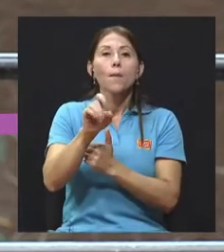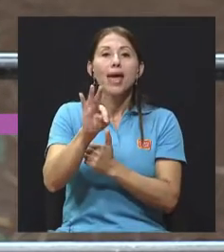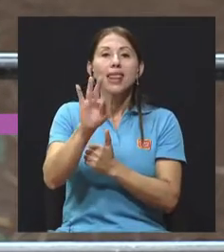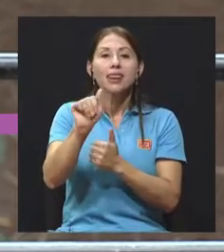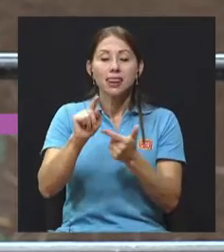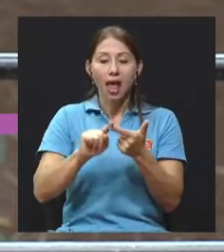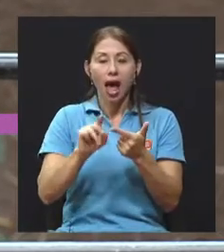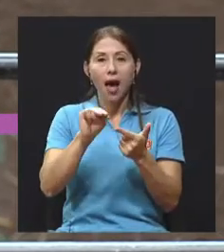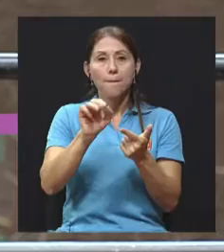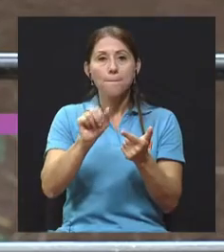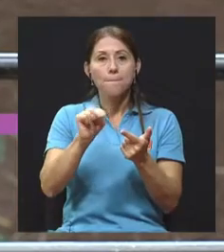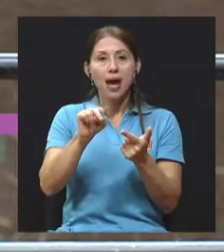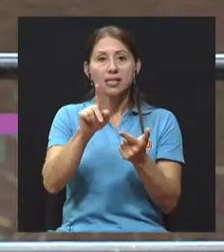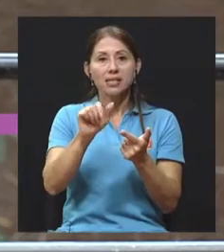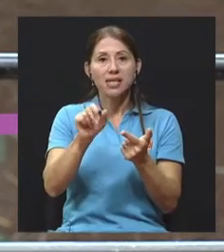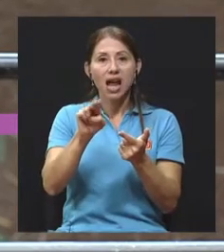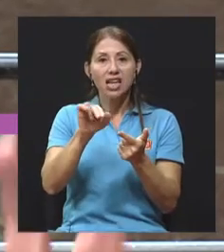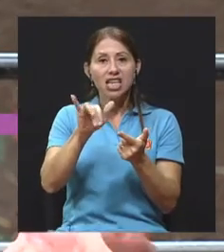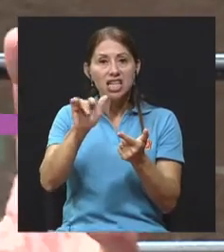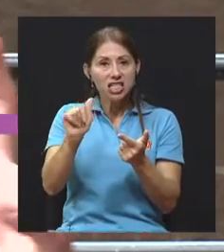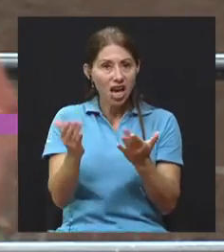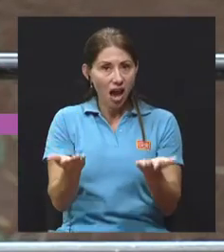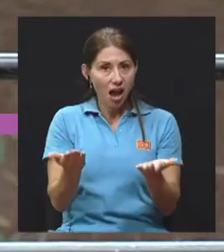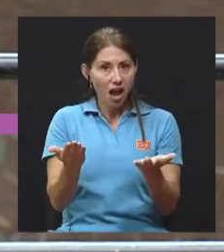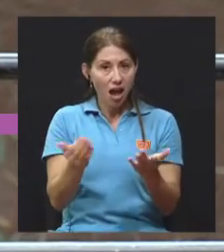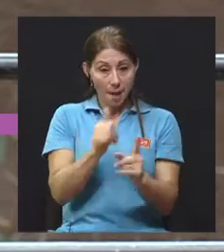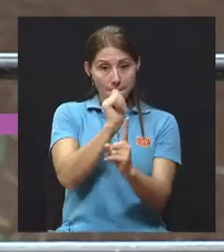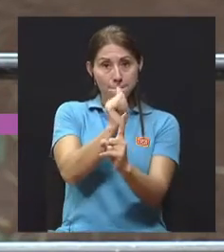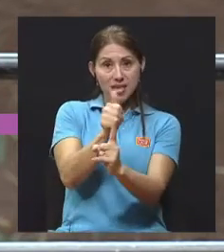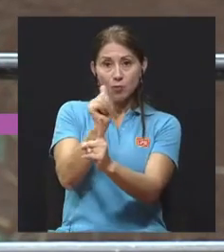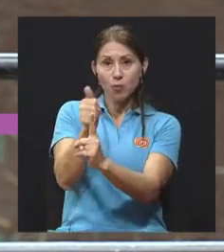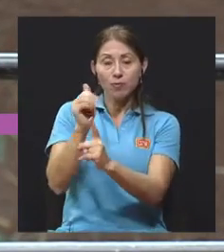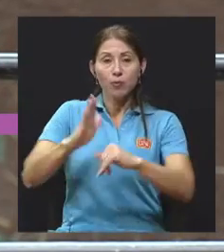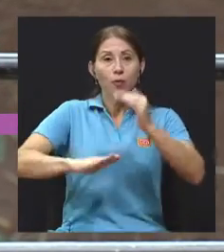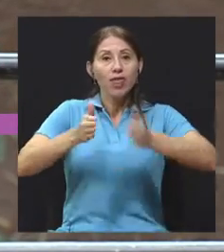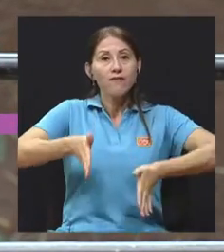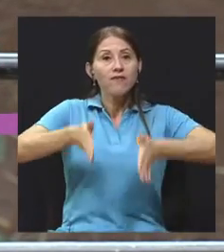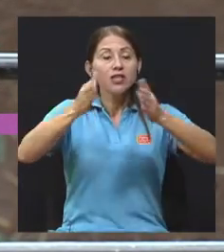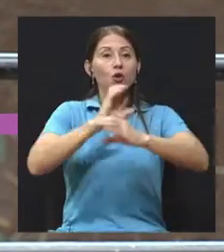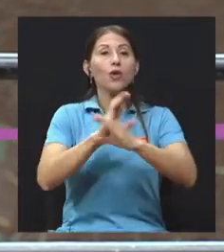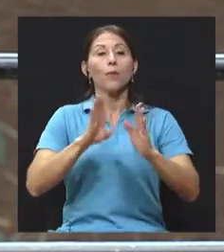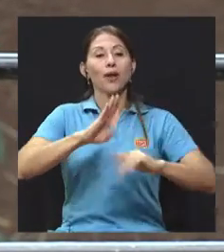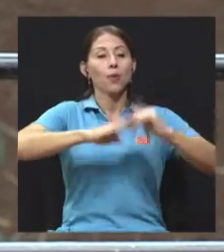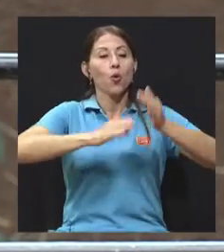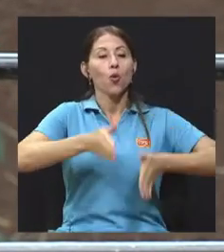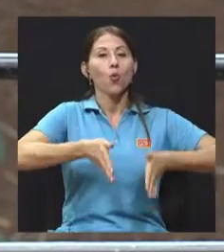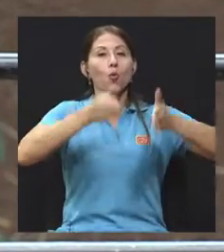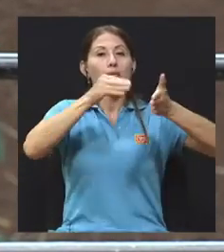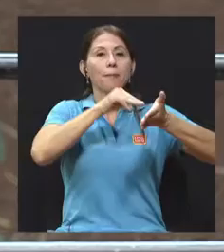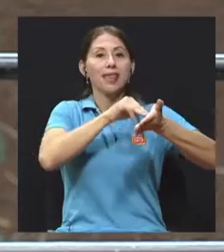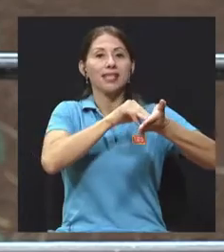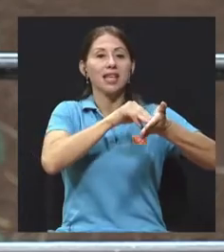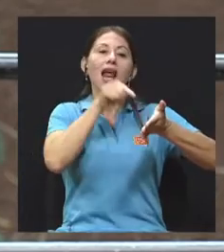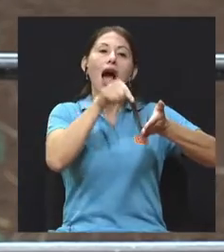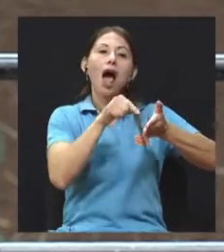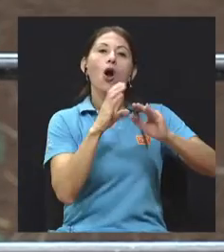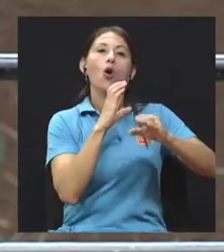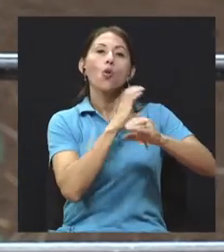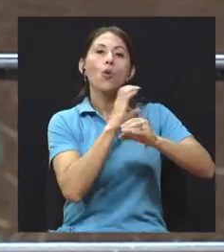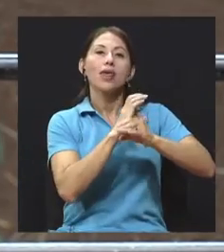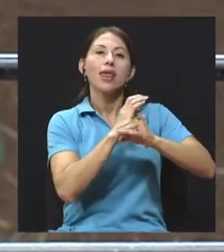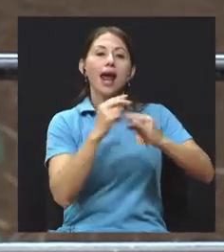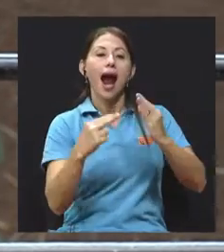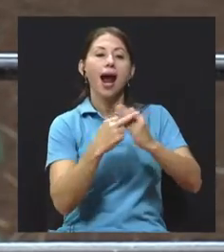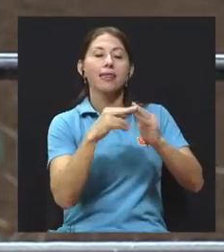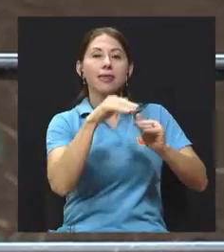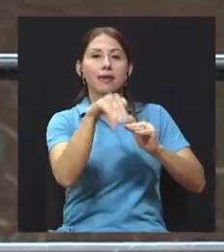los mismos edificios y las facultades, que estudios generales cuide el jardín de su frente, que medicina cuide su jardín y que biología cuide su